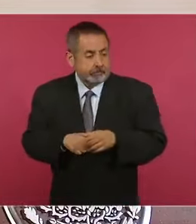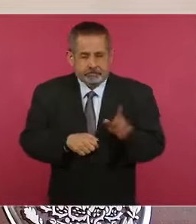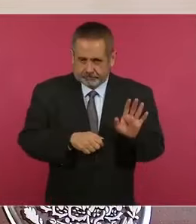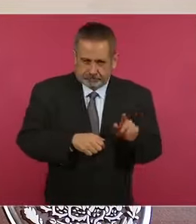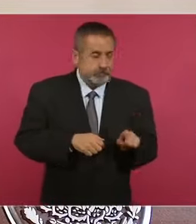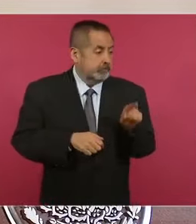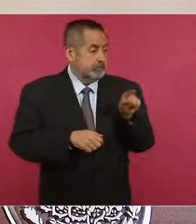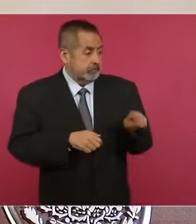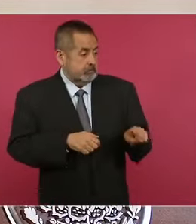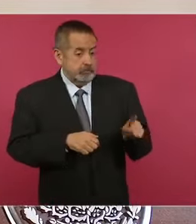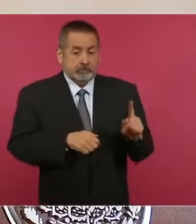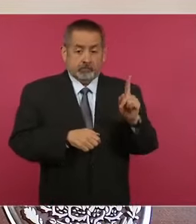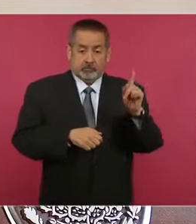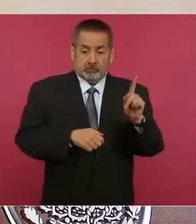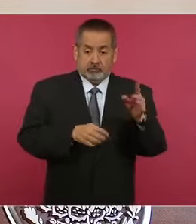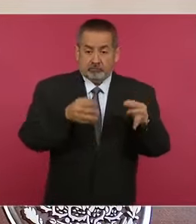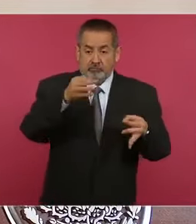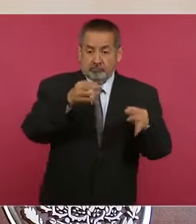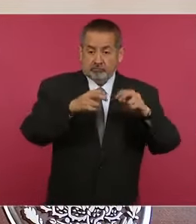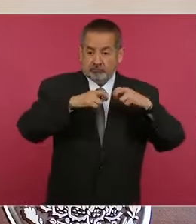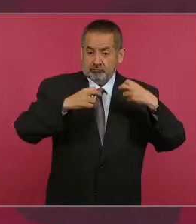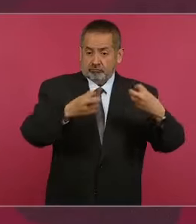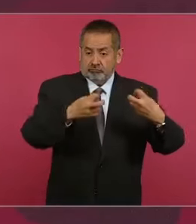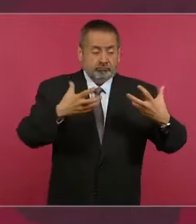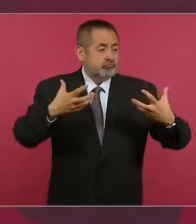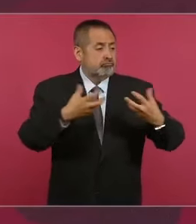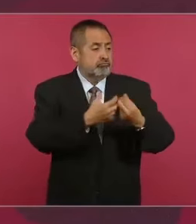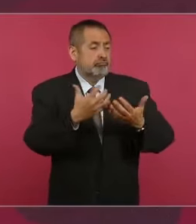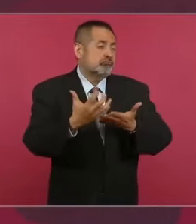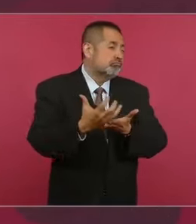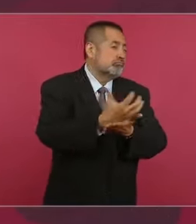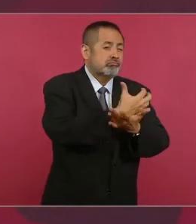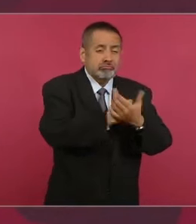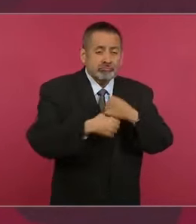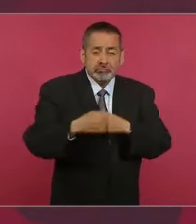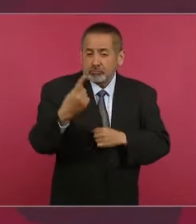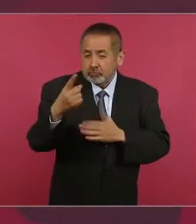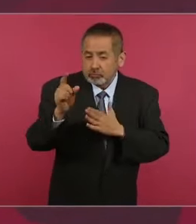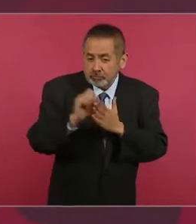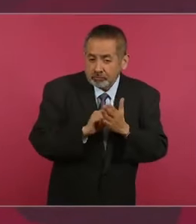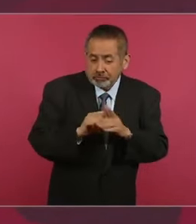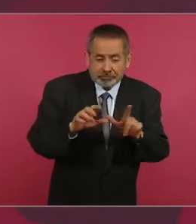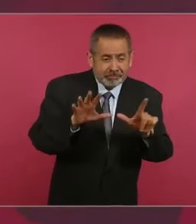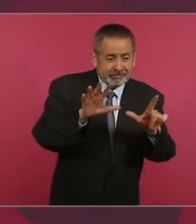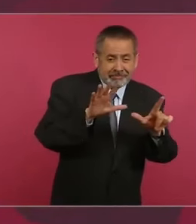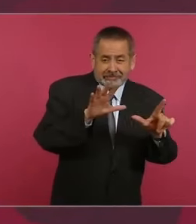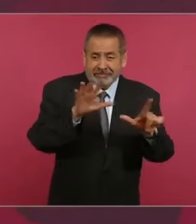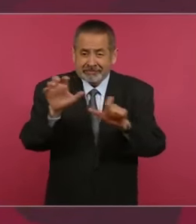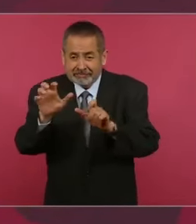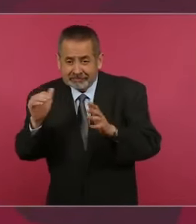de la Corte, llega a reunir al mes 700 mil millones,